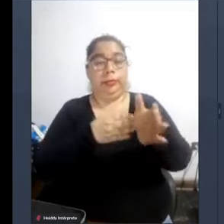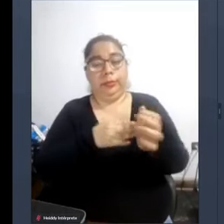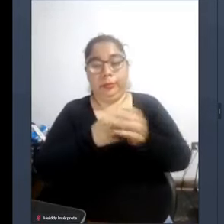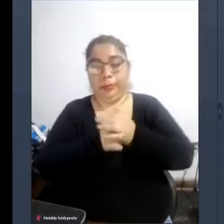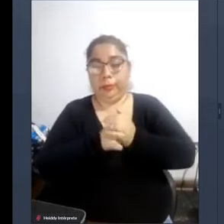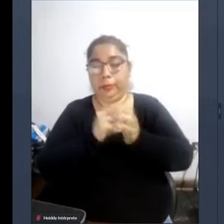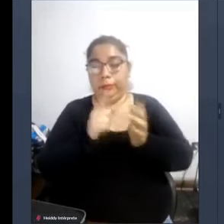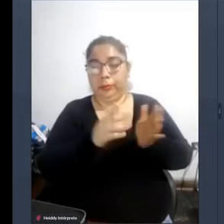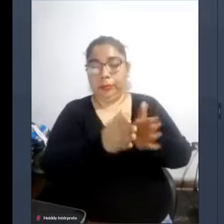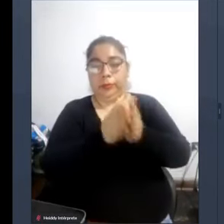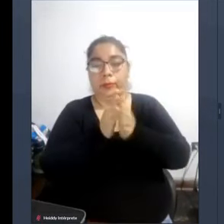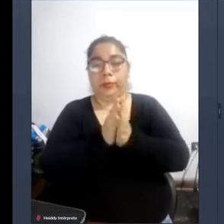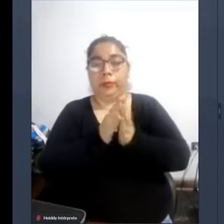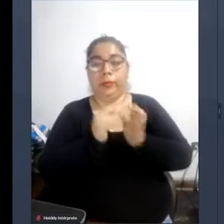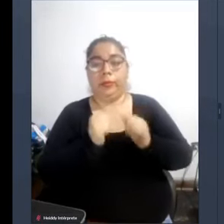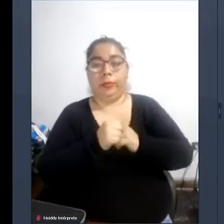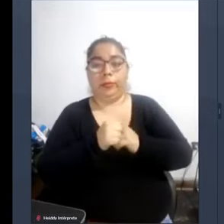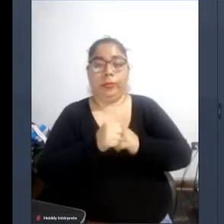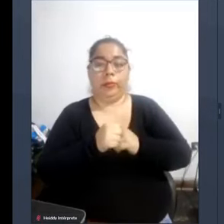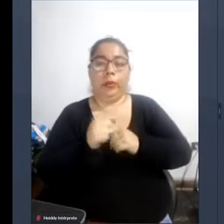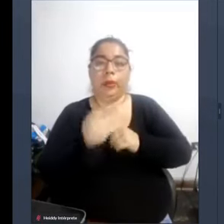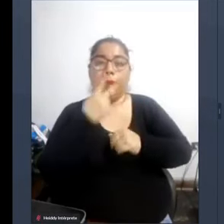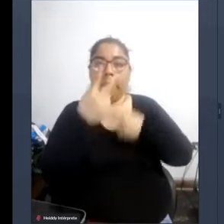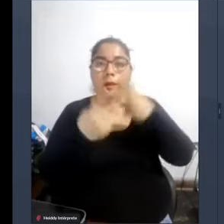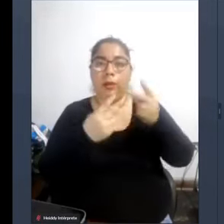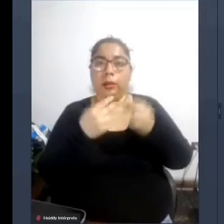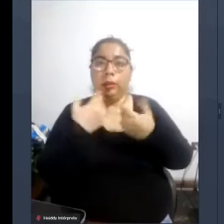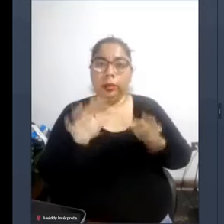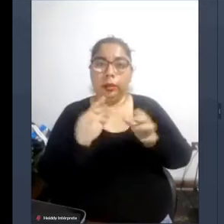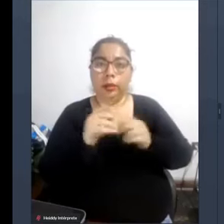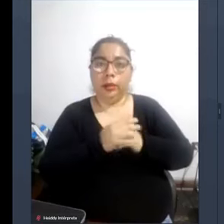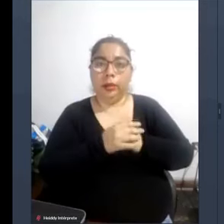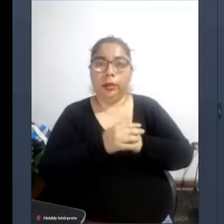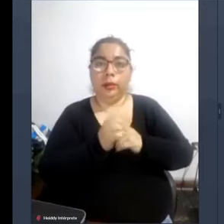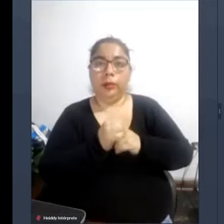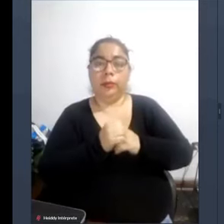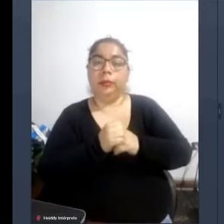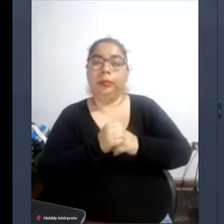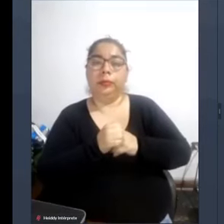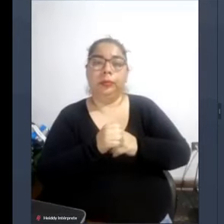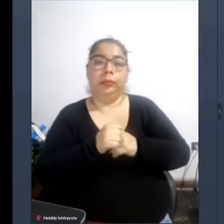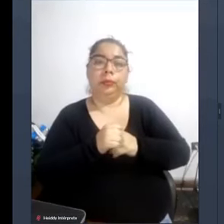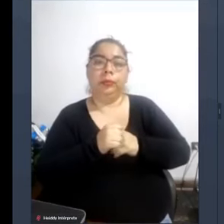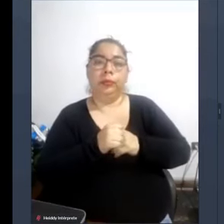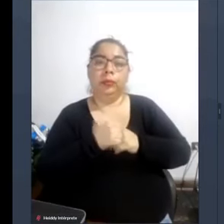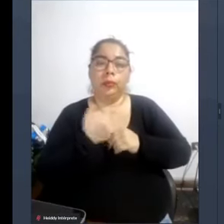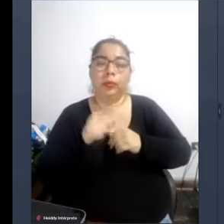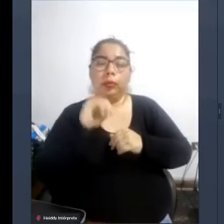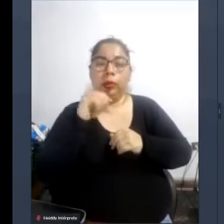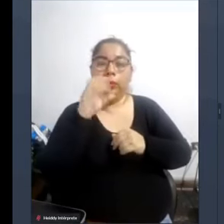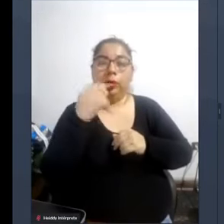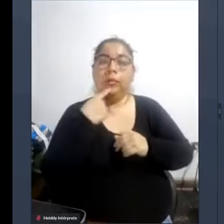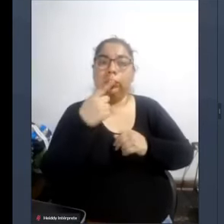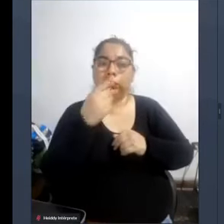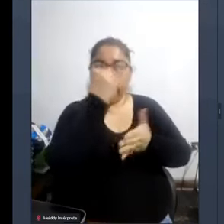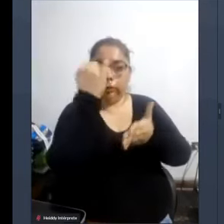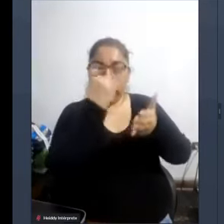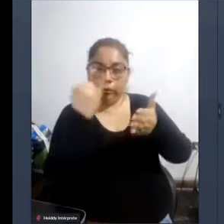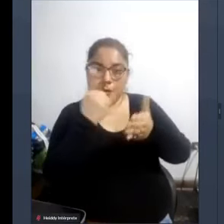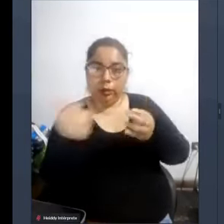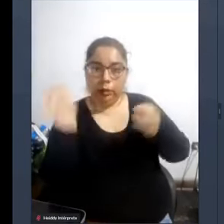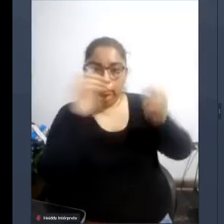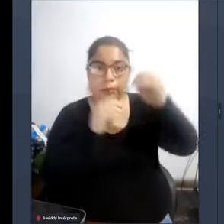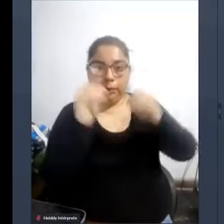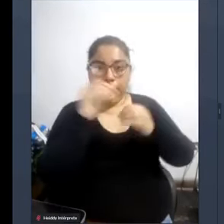servicio y además resulta más económico como ya lo precisó bien Jaime si desde el inicio desde los diseños desde el plan de implementación